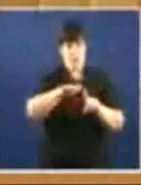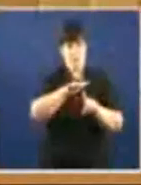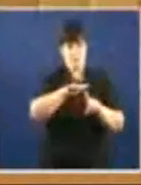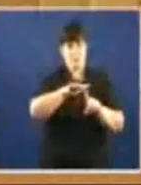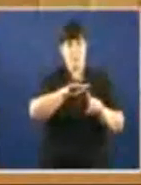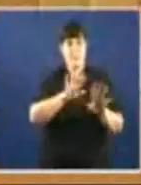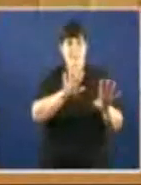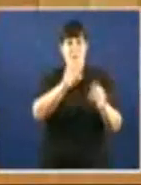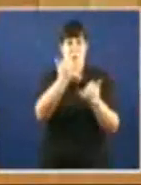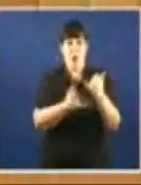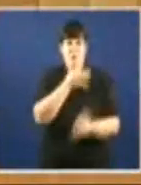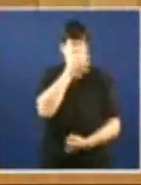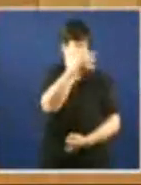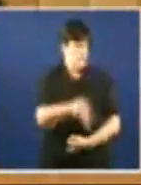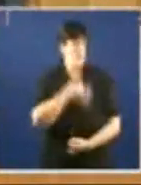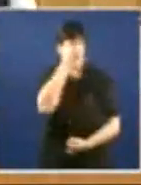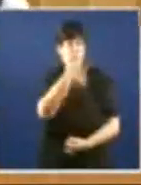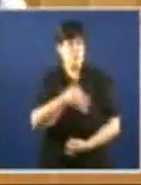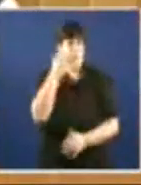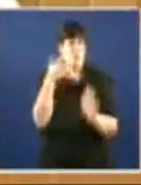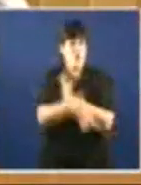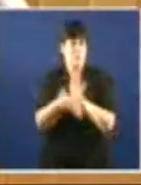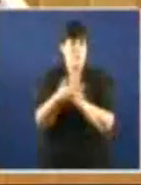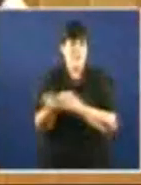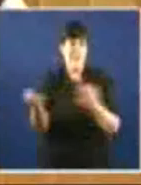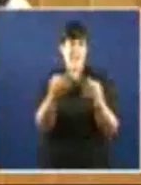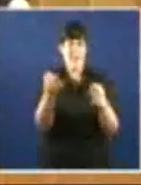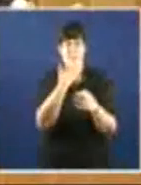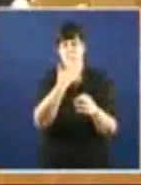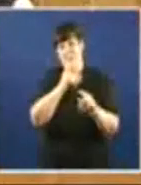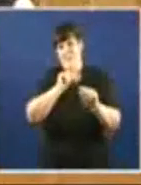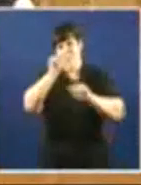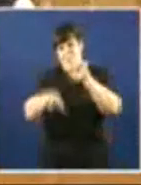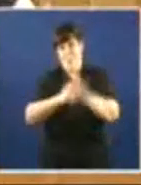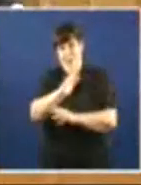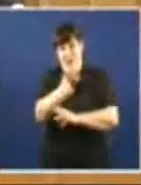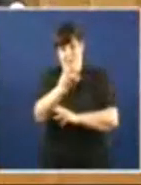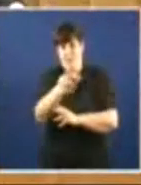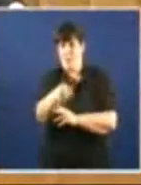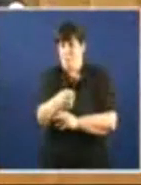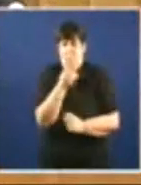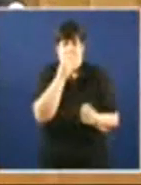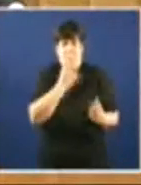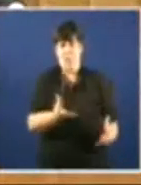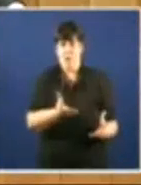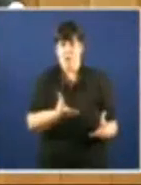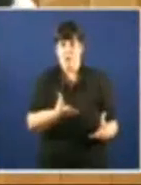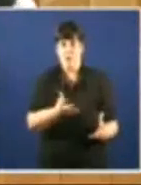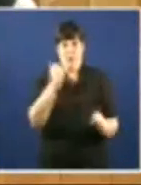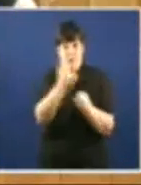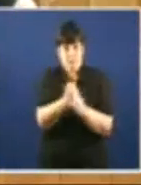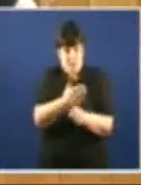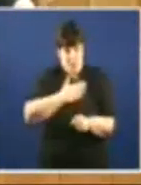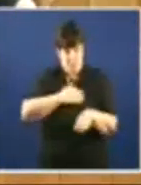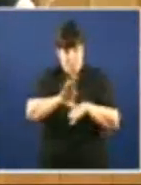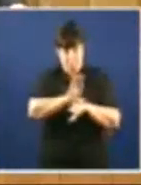que a sentencia Viña a demostrar que a declaración de impacto ambiental De Corcoesto era correcta E que a súa labor como conselleiro era